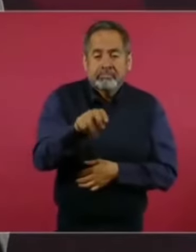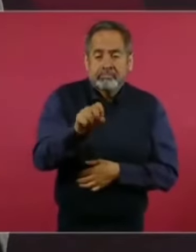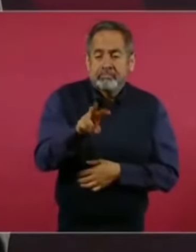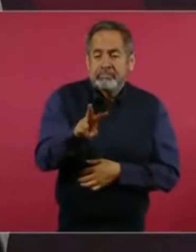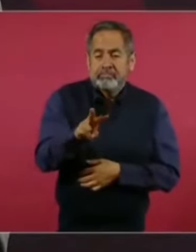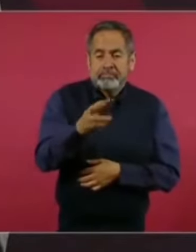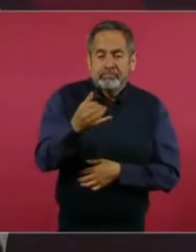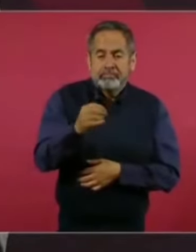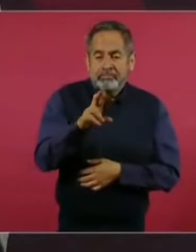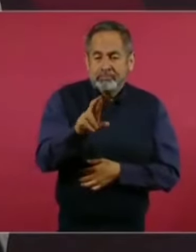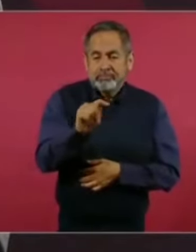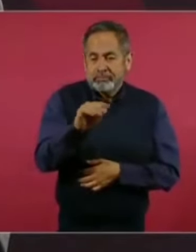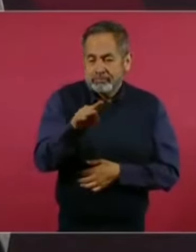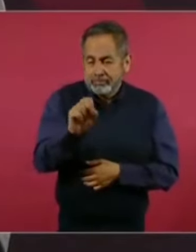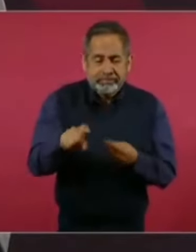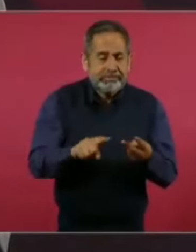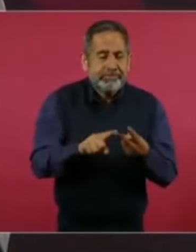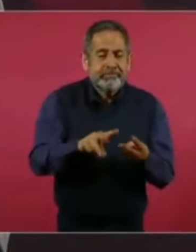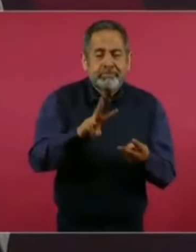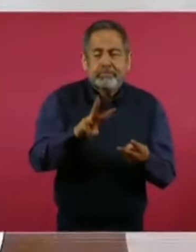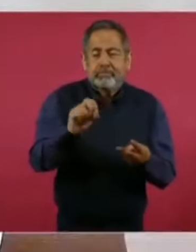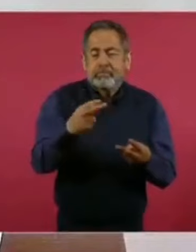el Washington Post,